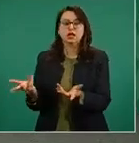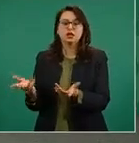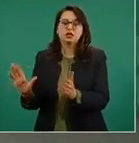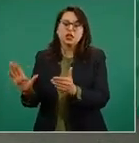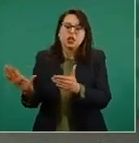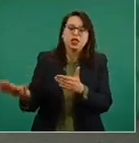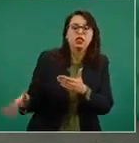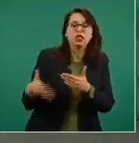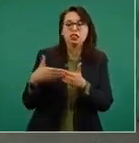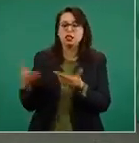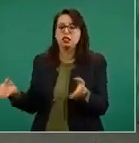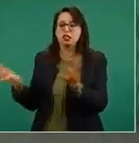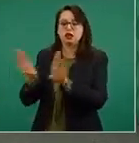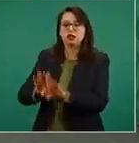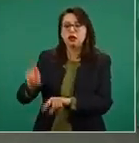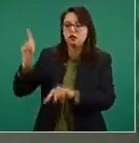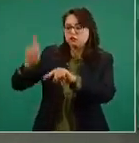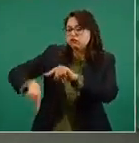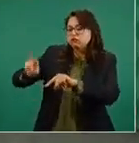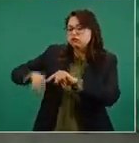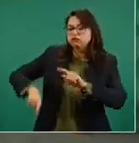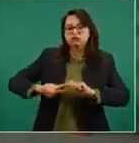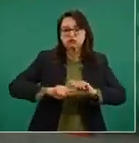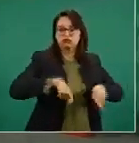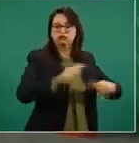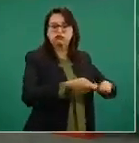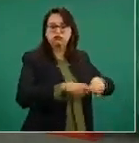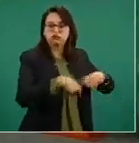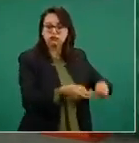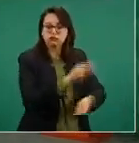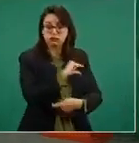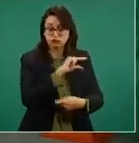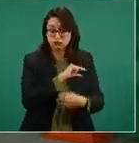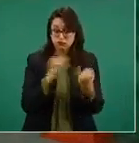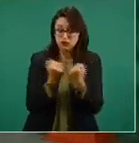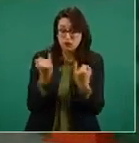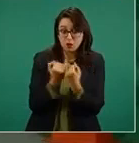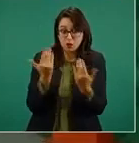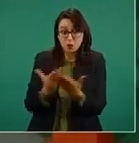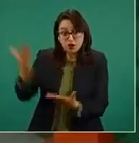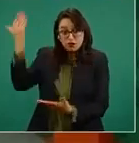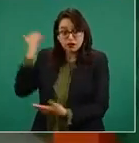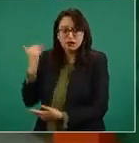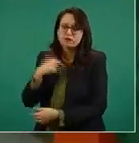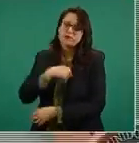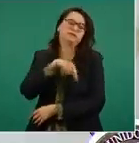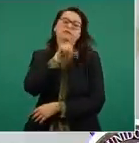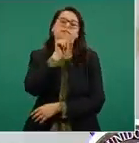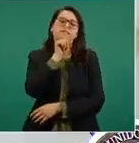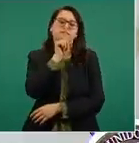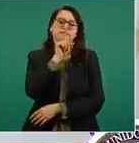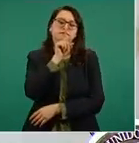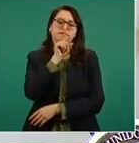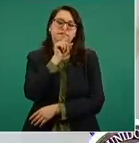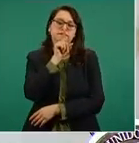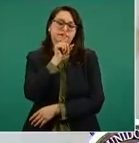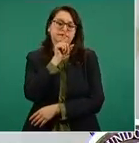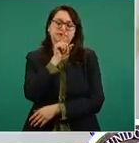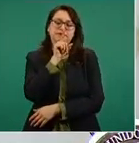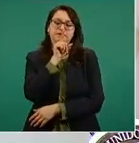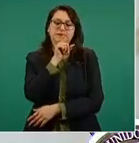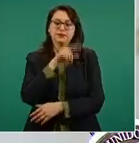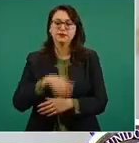Cada vez más mercado a los particulares,